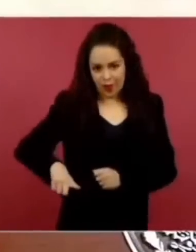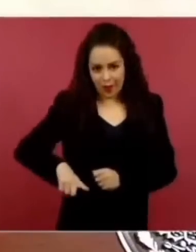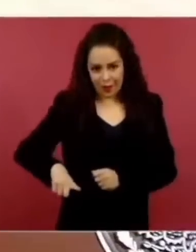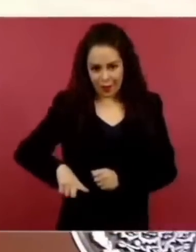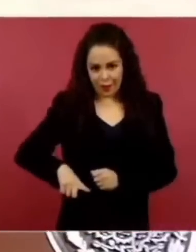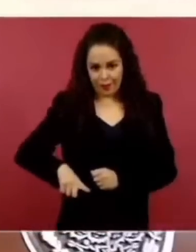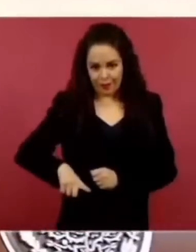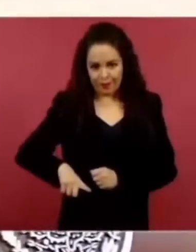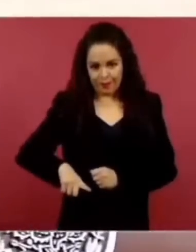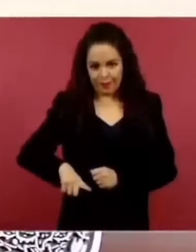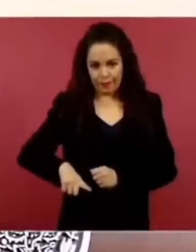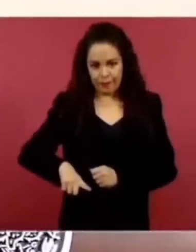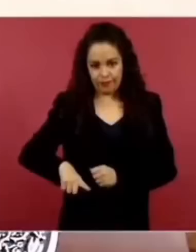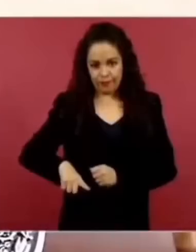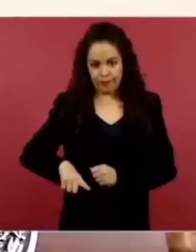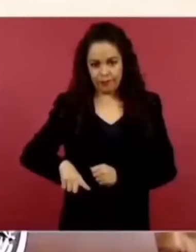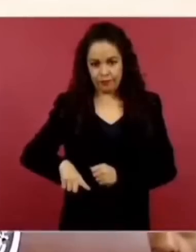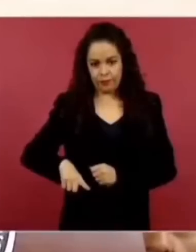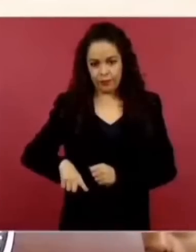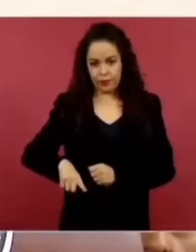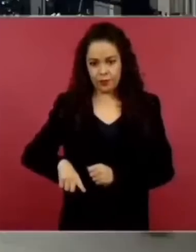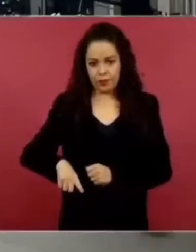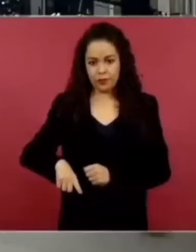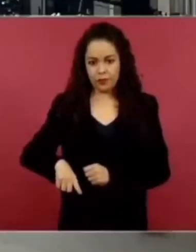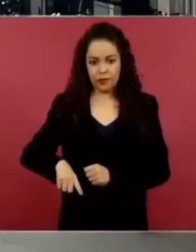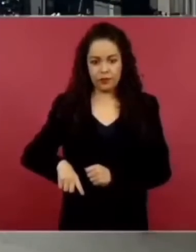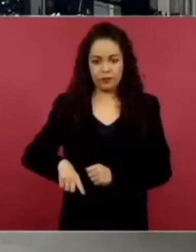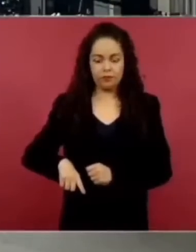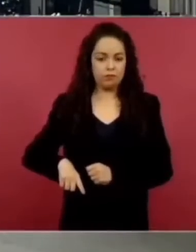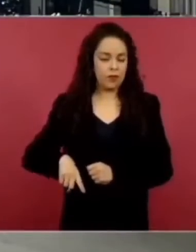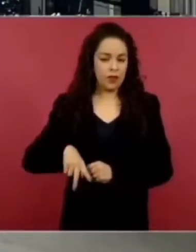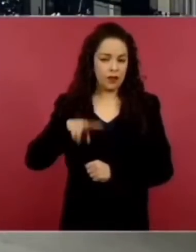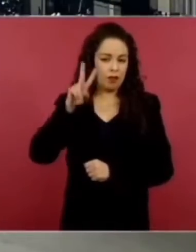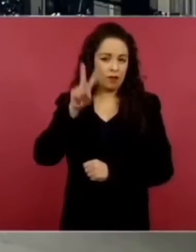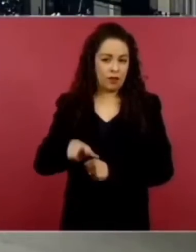en todo. Te puedo decir que